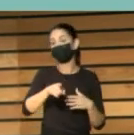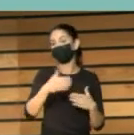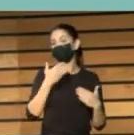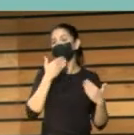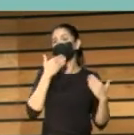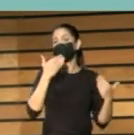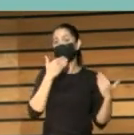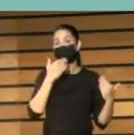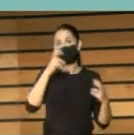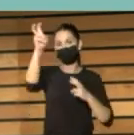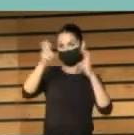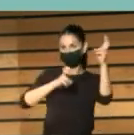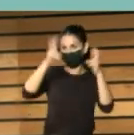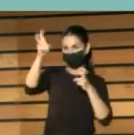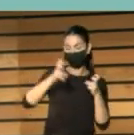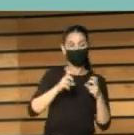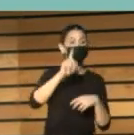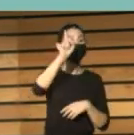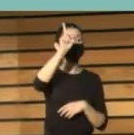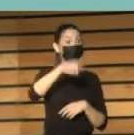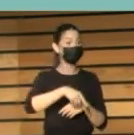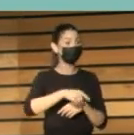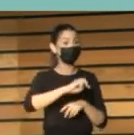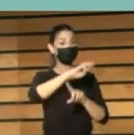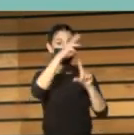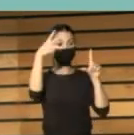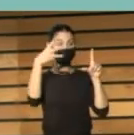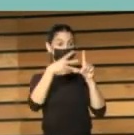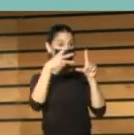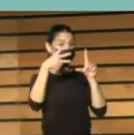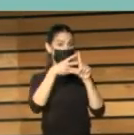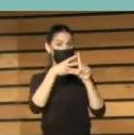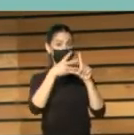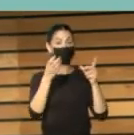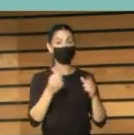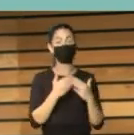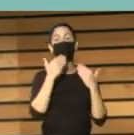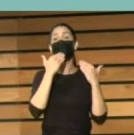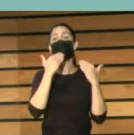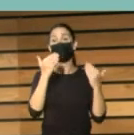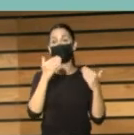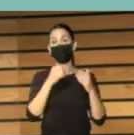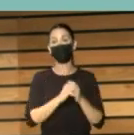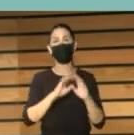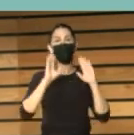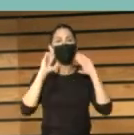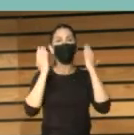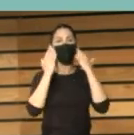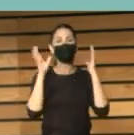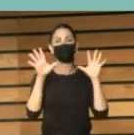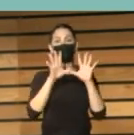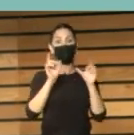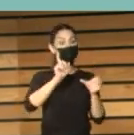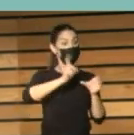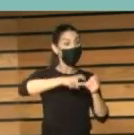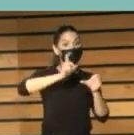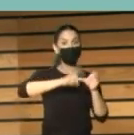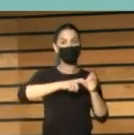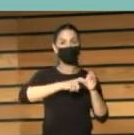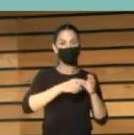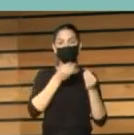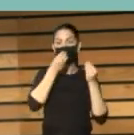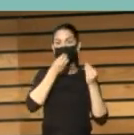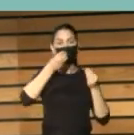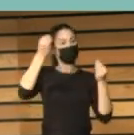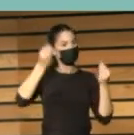físicamente, a quienes nos siguen a través de la red. Creo que es un Congreso con una participación muy alta, me lo estaban comentando